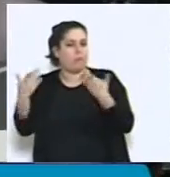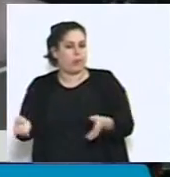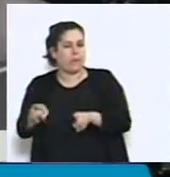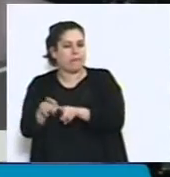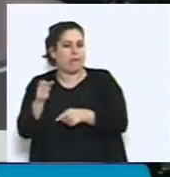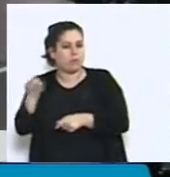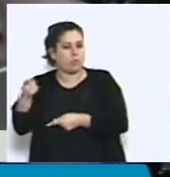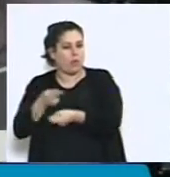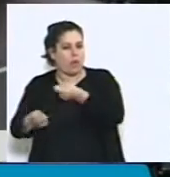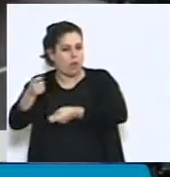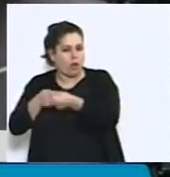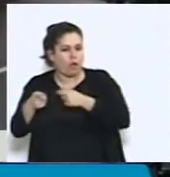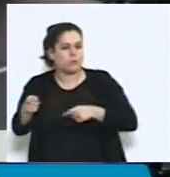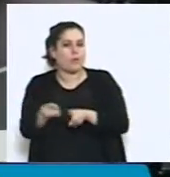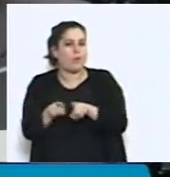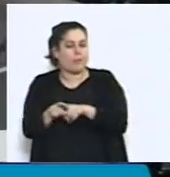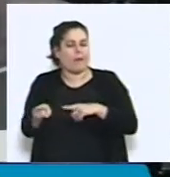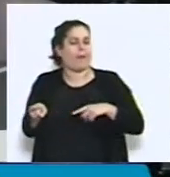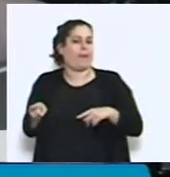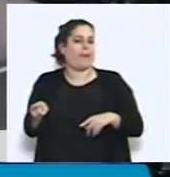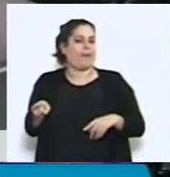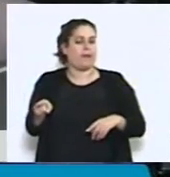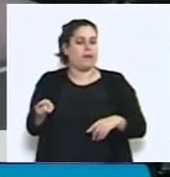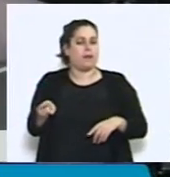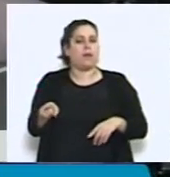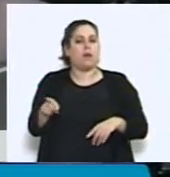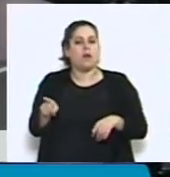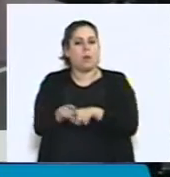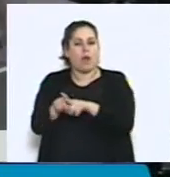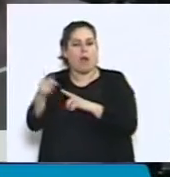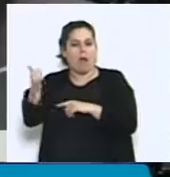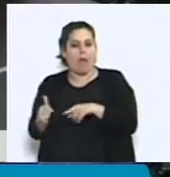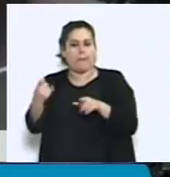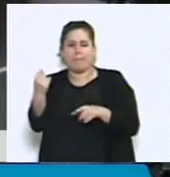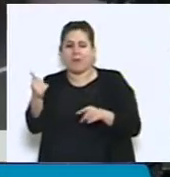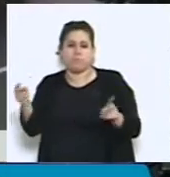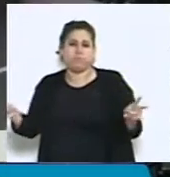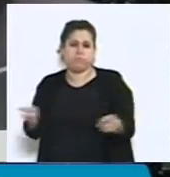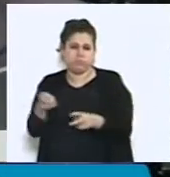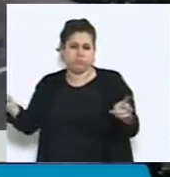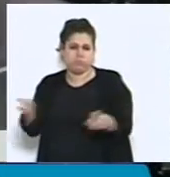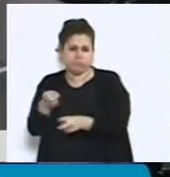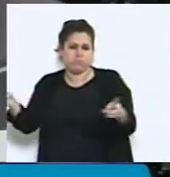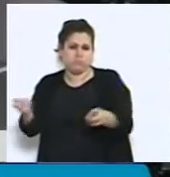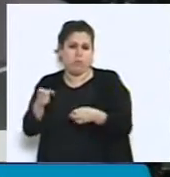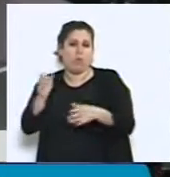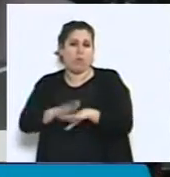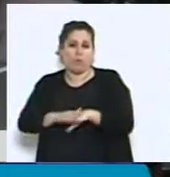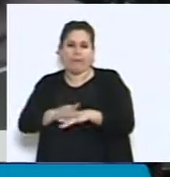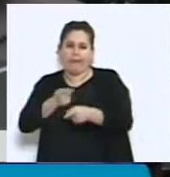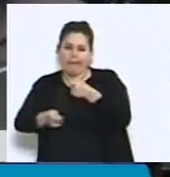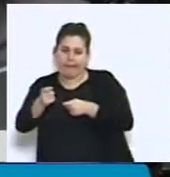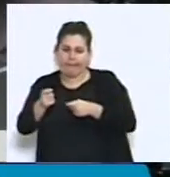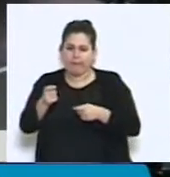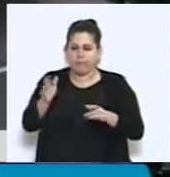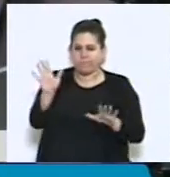negocios la implementación de grandes cantidades de dinero que reactiva en el mercado interno. Y